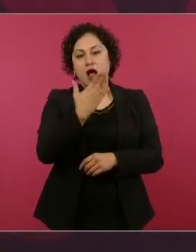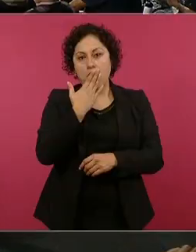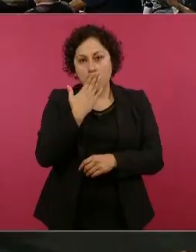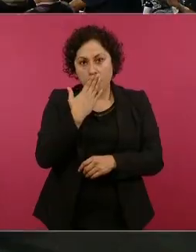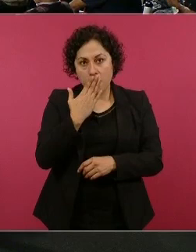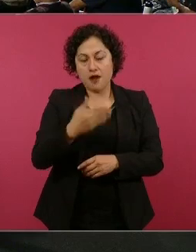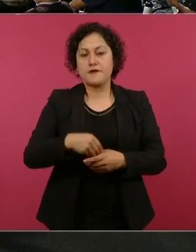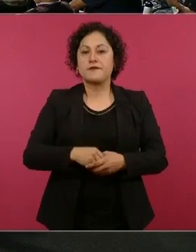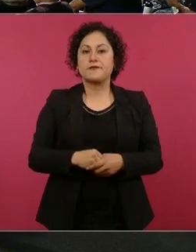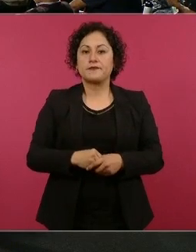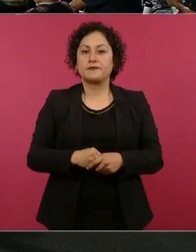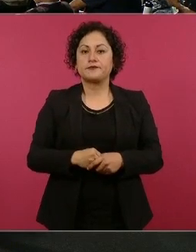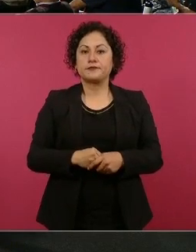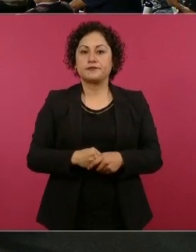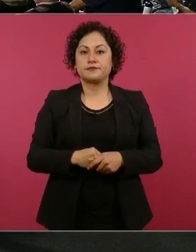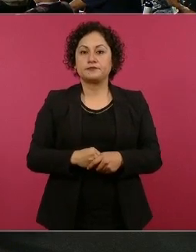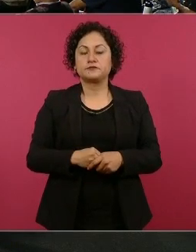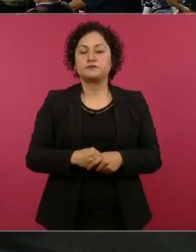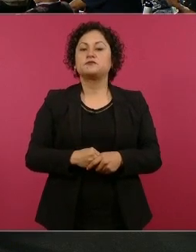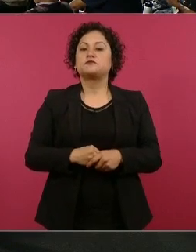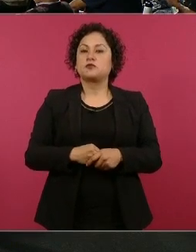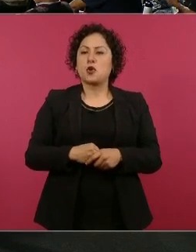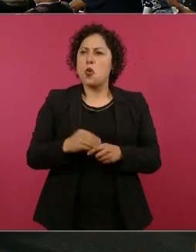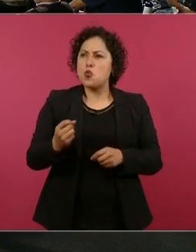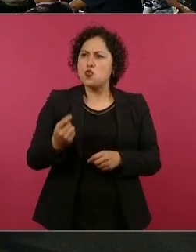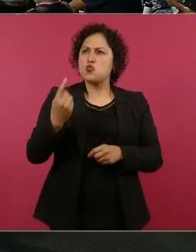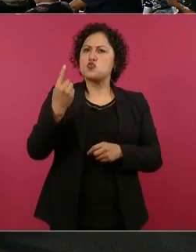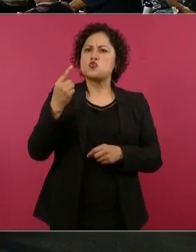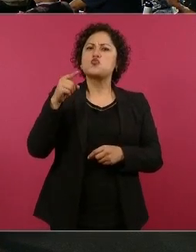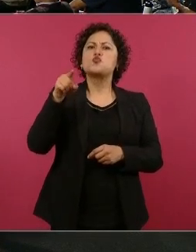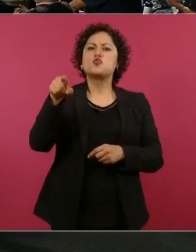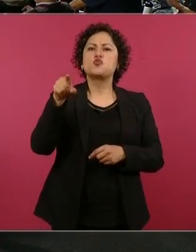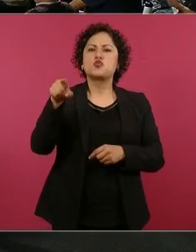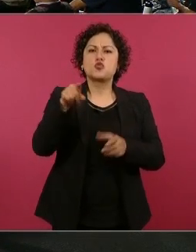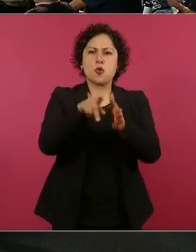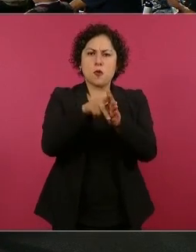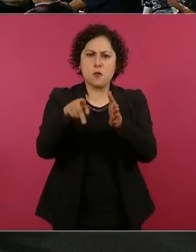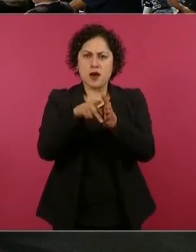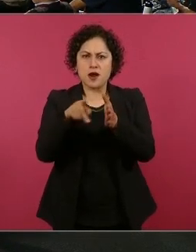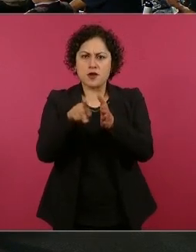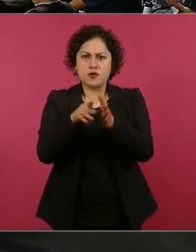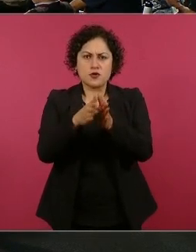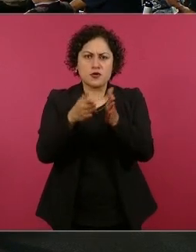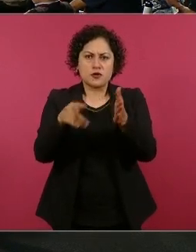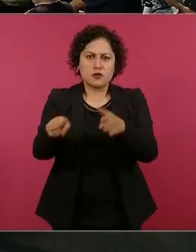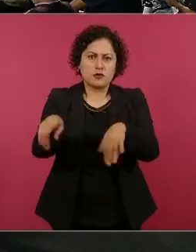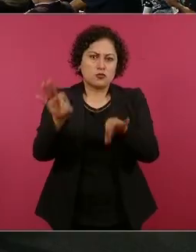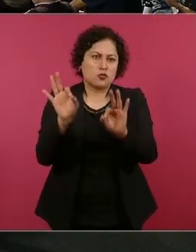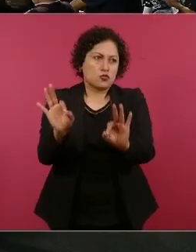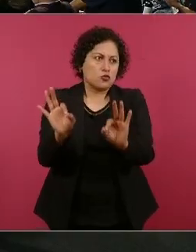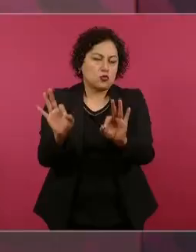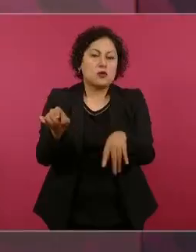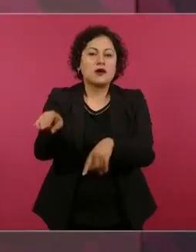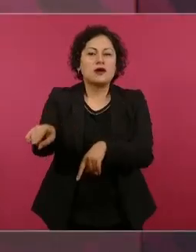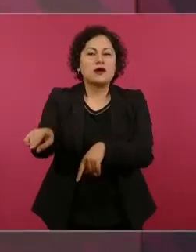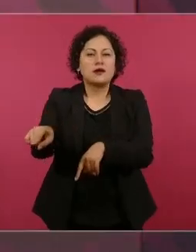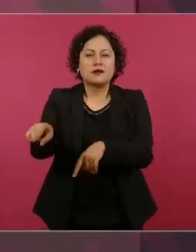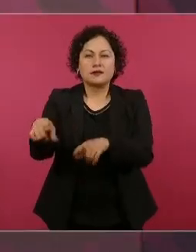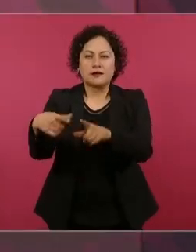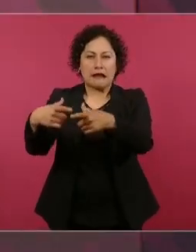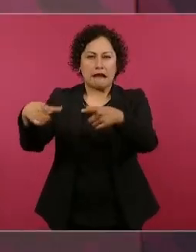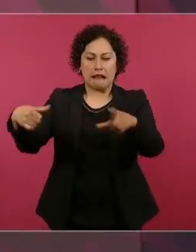con mucha credibilidad en La Laguna, no recuerdo ahora